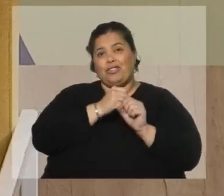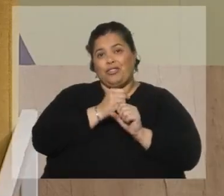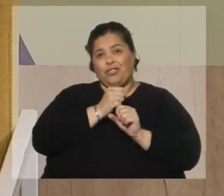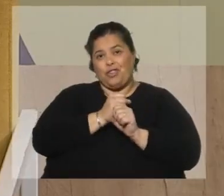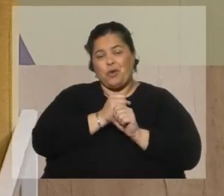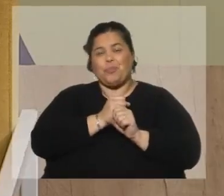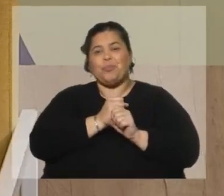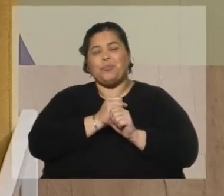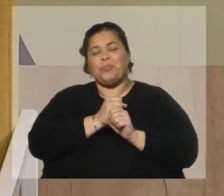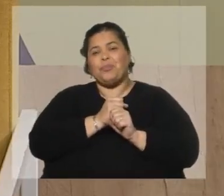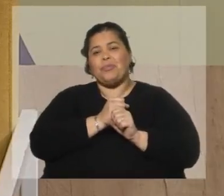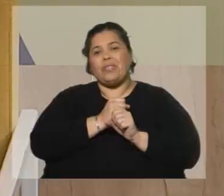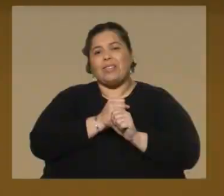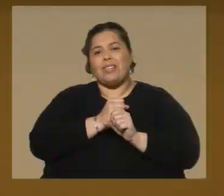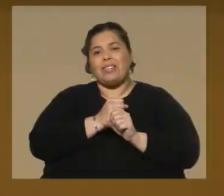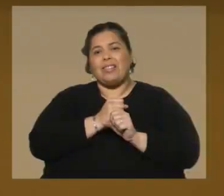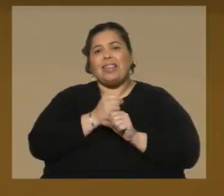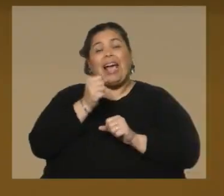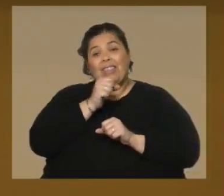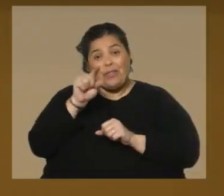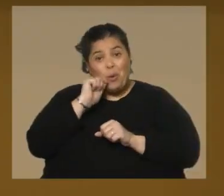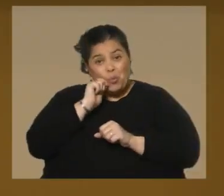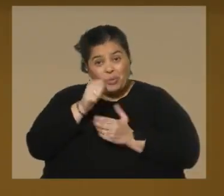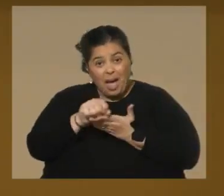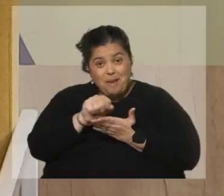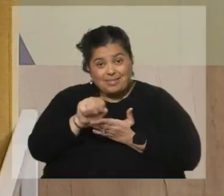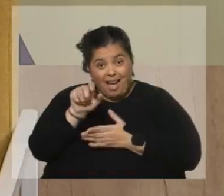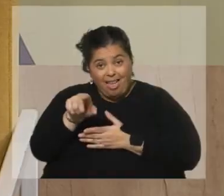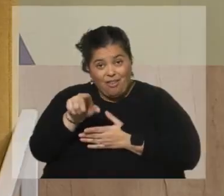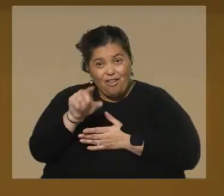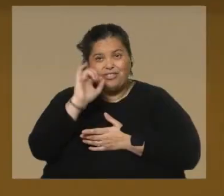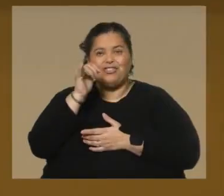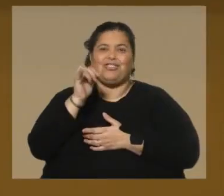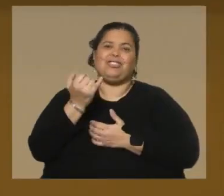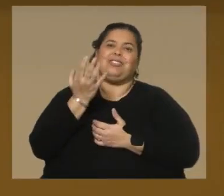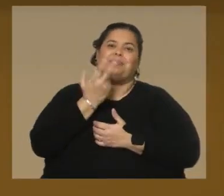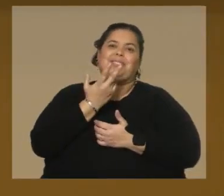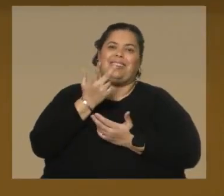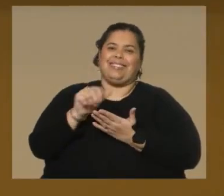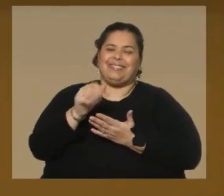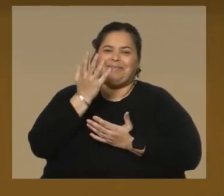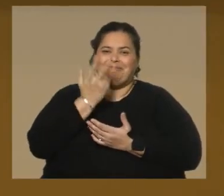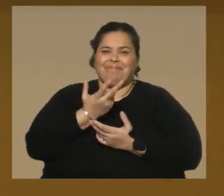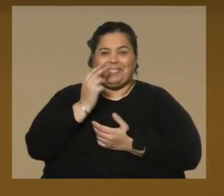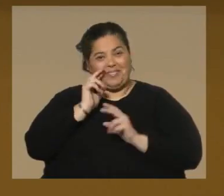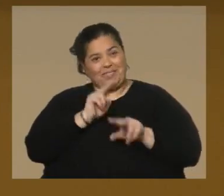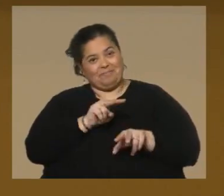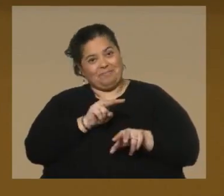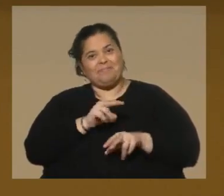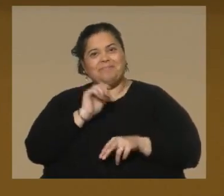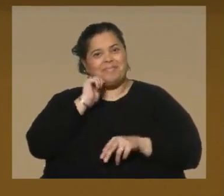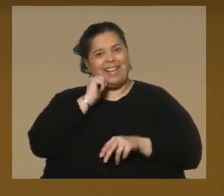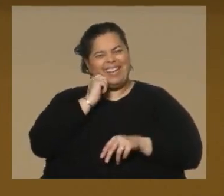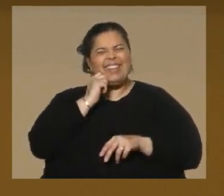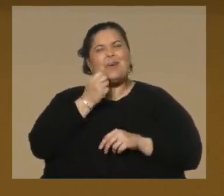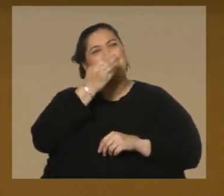tenerte aquí. Igualmente, un placer. ¿Disfrutabas del amasado? vi? Sí, no, claro. Atendiendo, ¿no? Que disfrute que